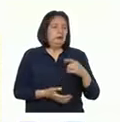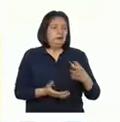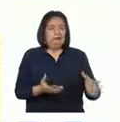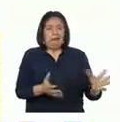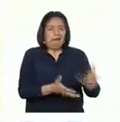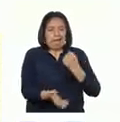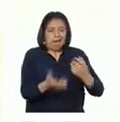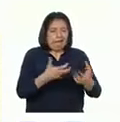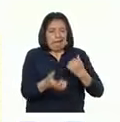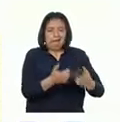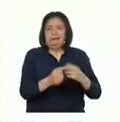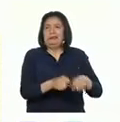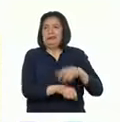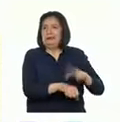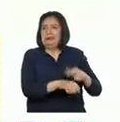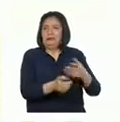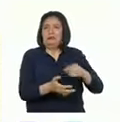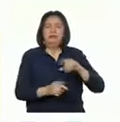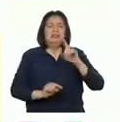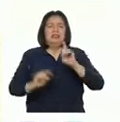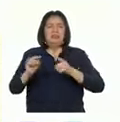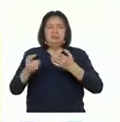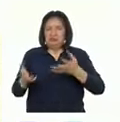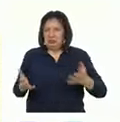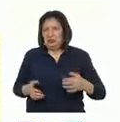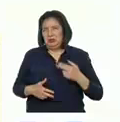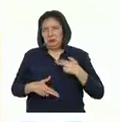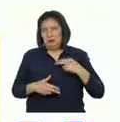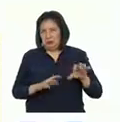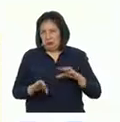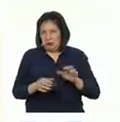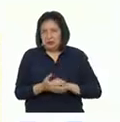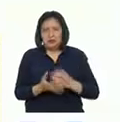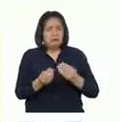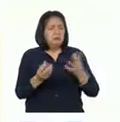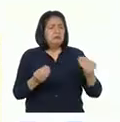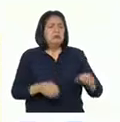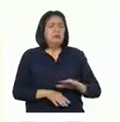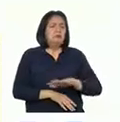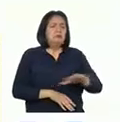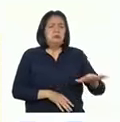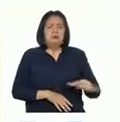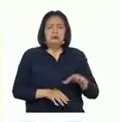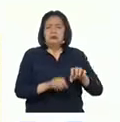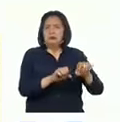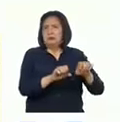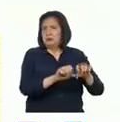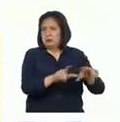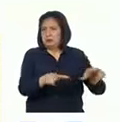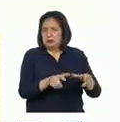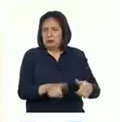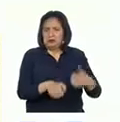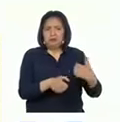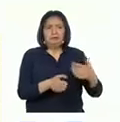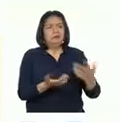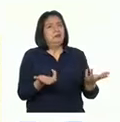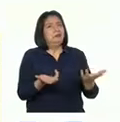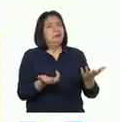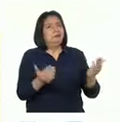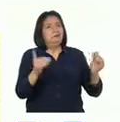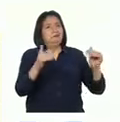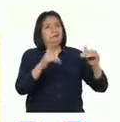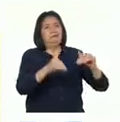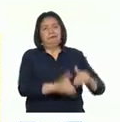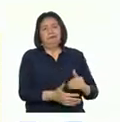naturales o algunas actividades humanas, muchos ecosistemas pierden su equilibrio, lo que acaba por